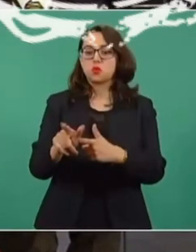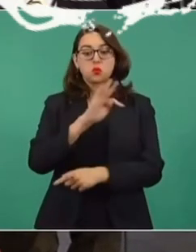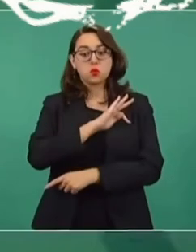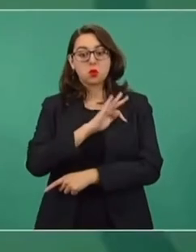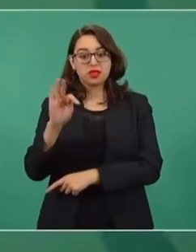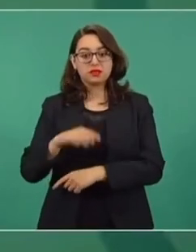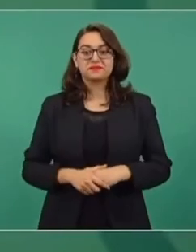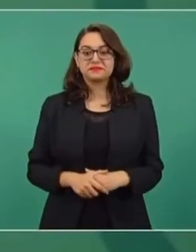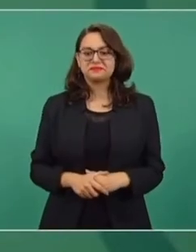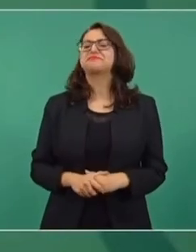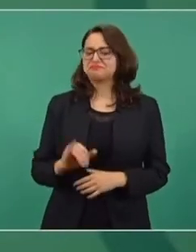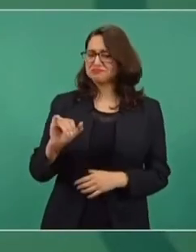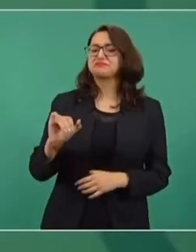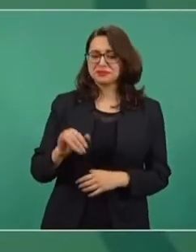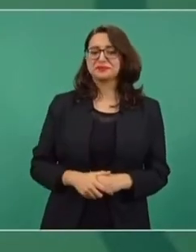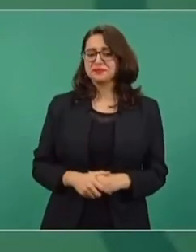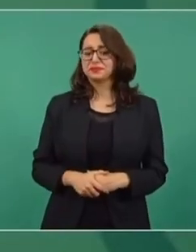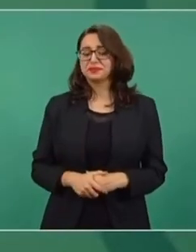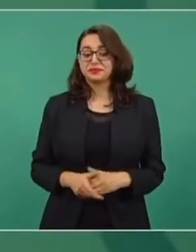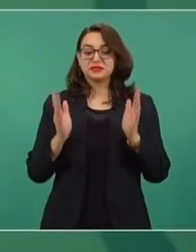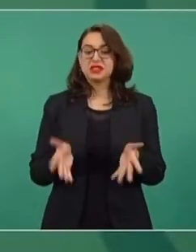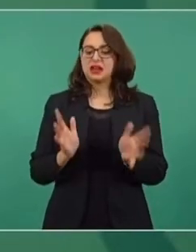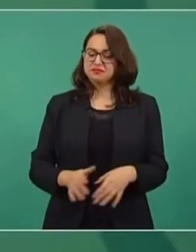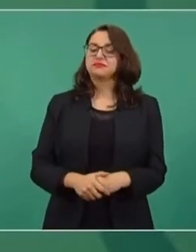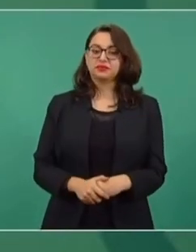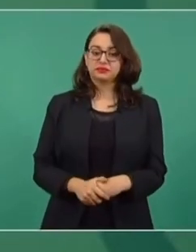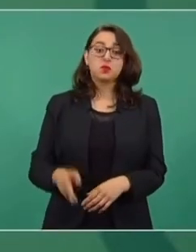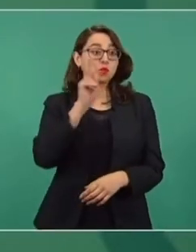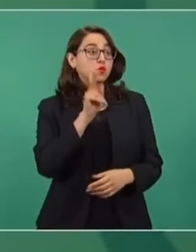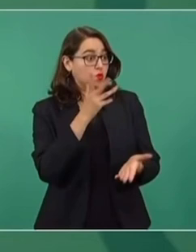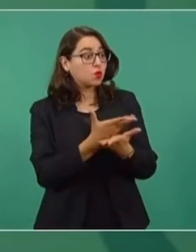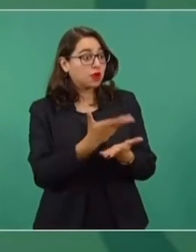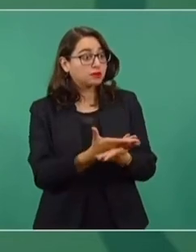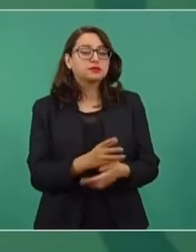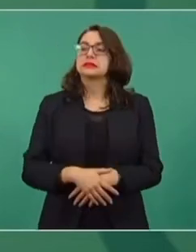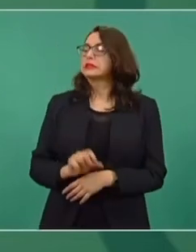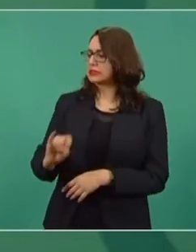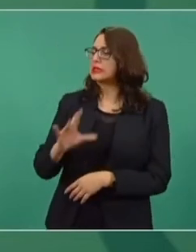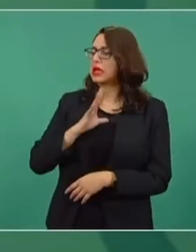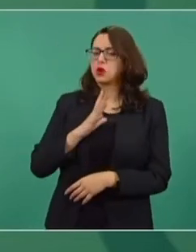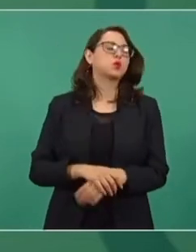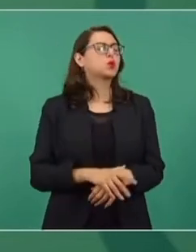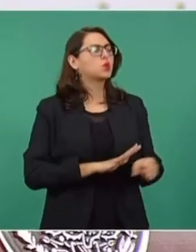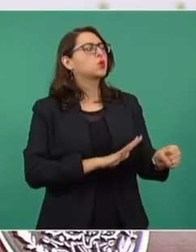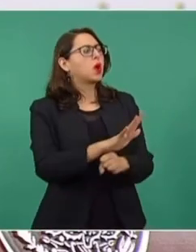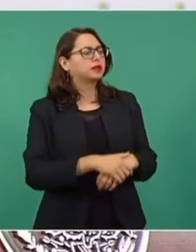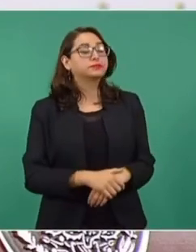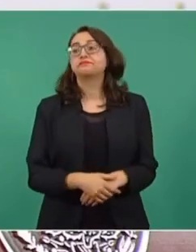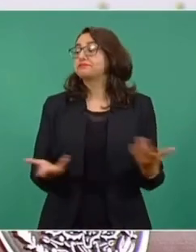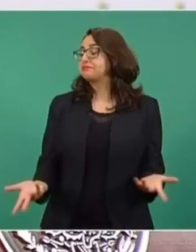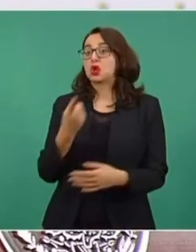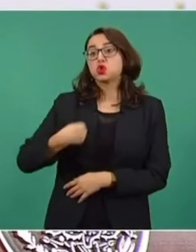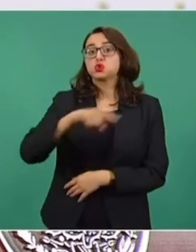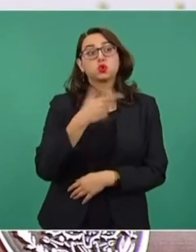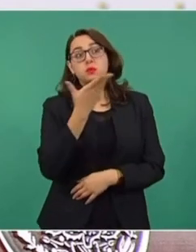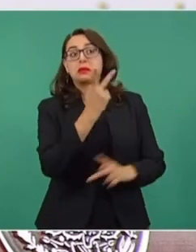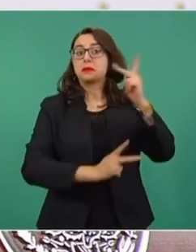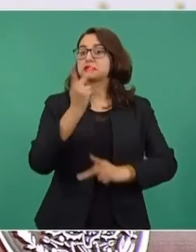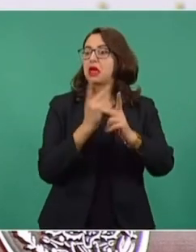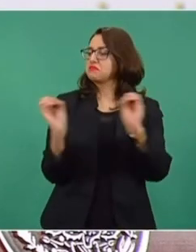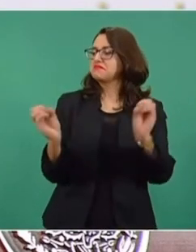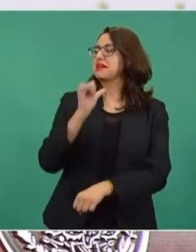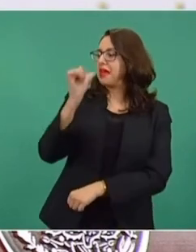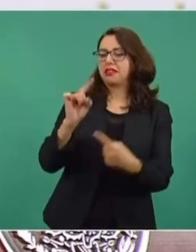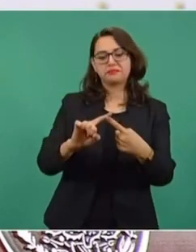México, ¿puede ser Yalá? Claro que va a ser ejemplo, ya lo es. ¿Hay pruebas? Sí. ¿Cuáles? No nos endeudamos, como lo hicieron la mayoría de los países,